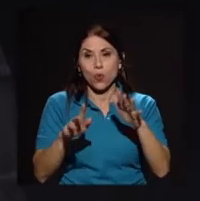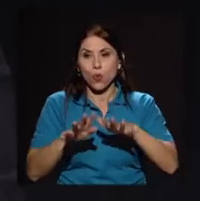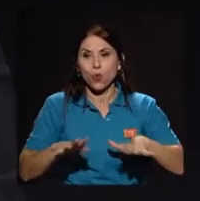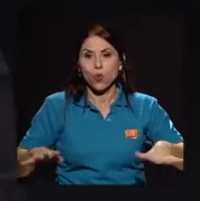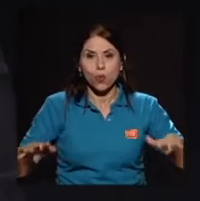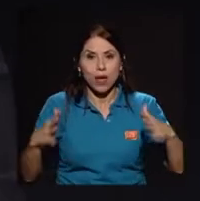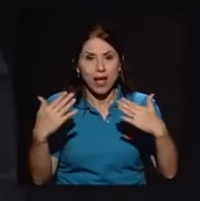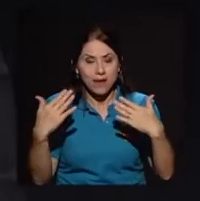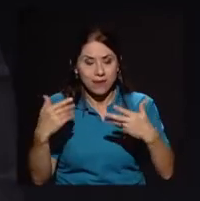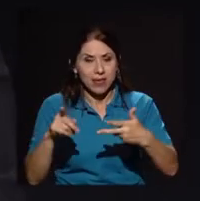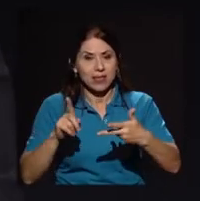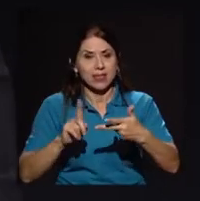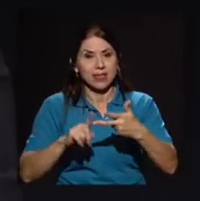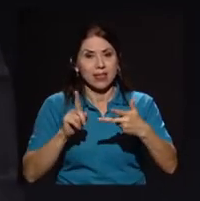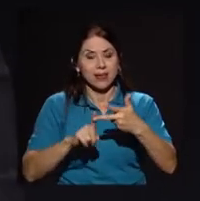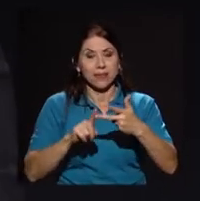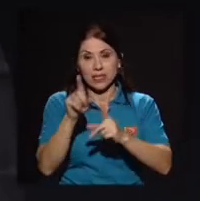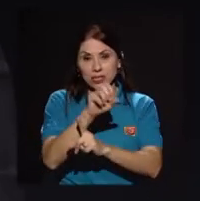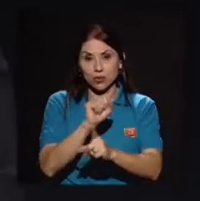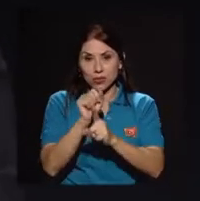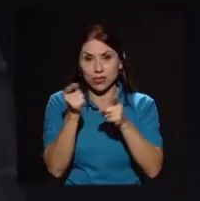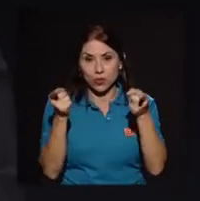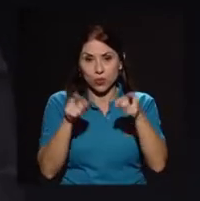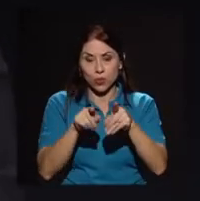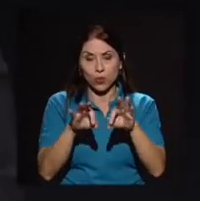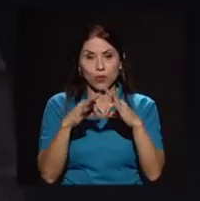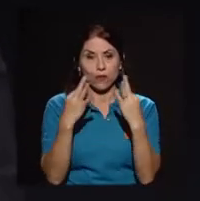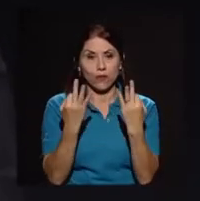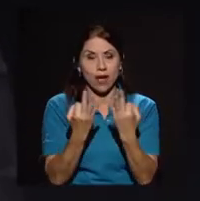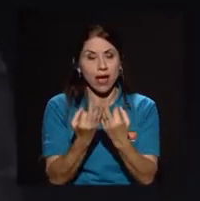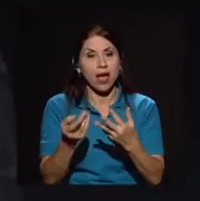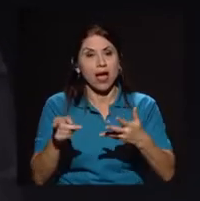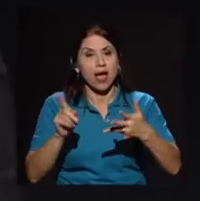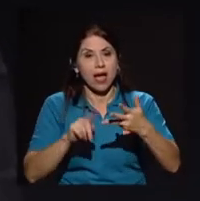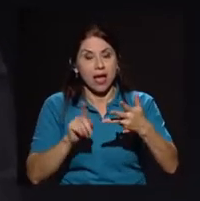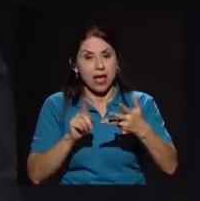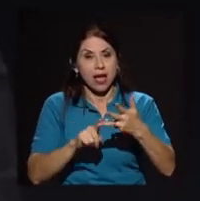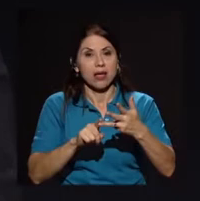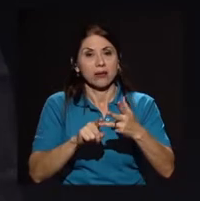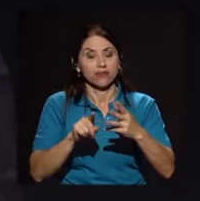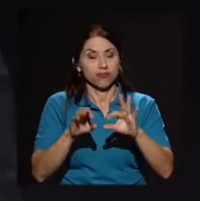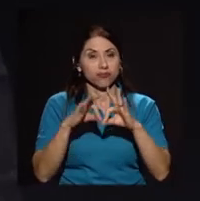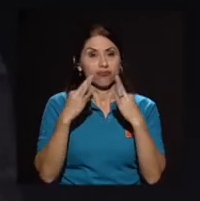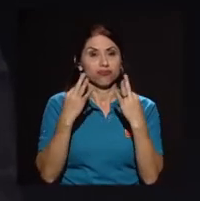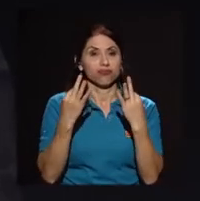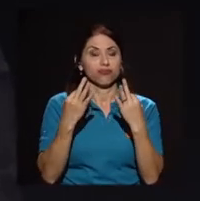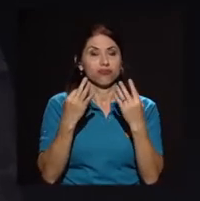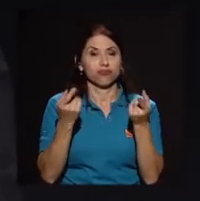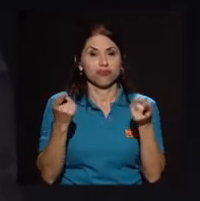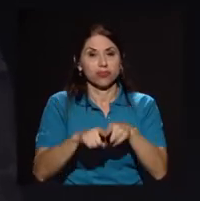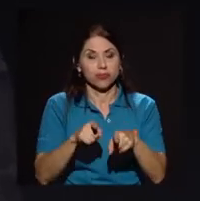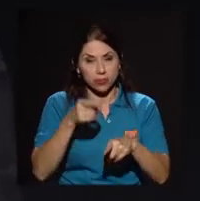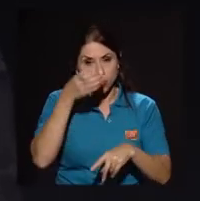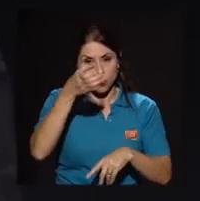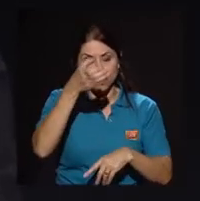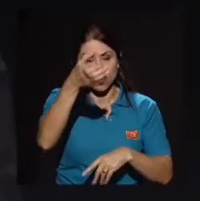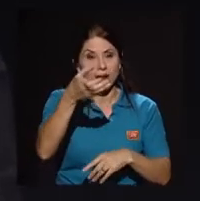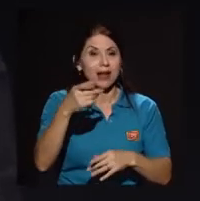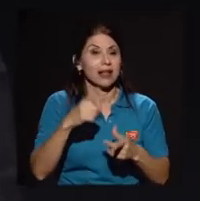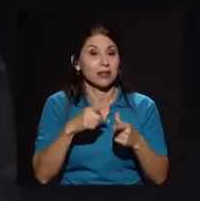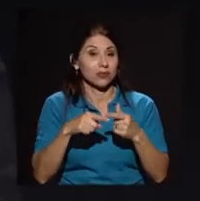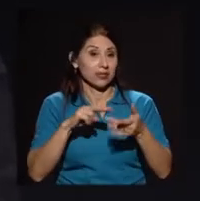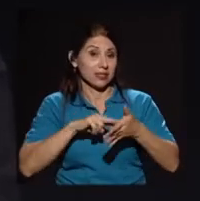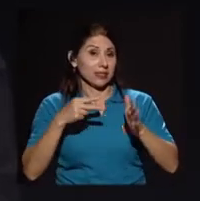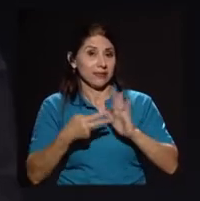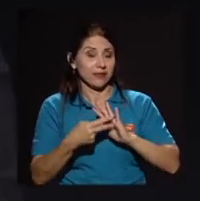que tiene que ver con el contexto familiar, que tiene que ver con ese contexto cultural. Entonces, que la salud tiene que ver con